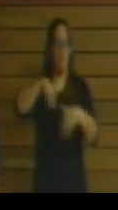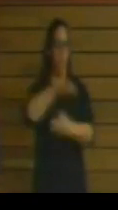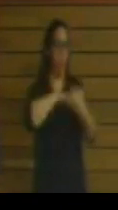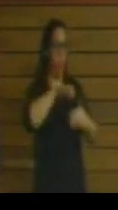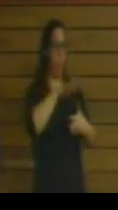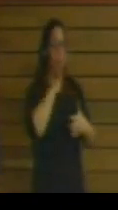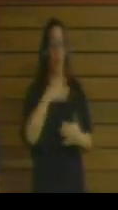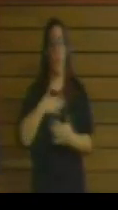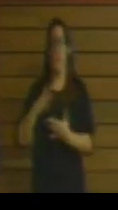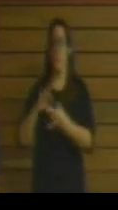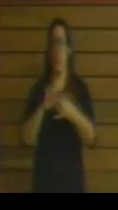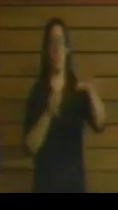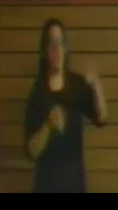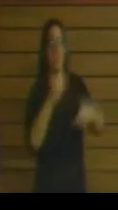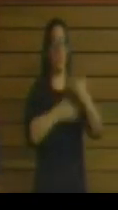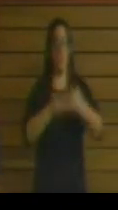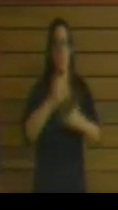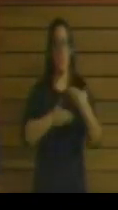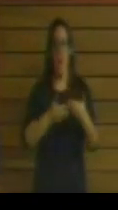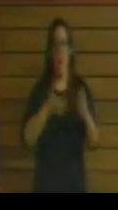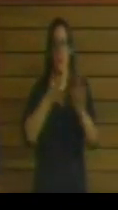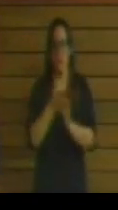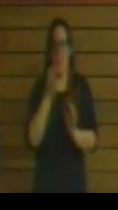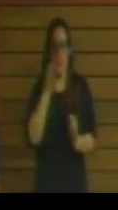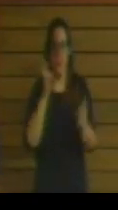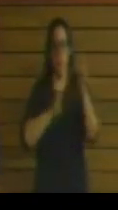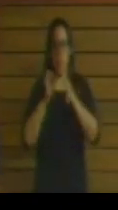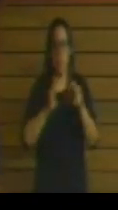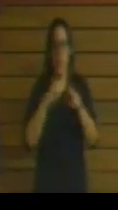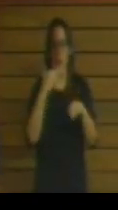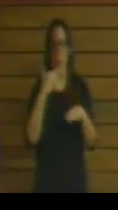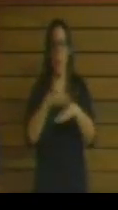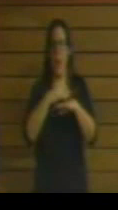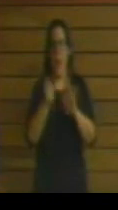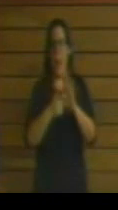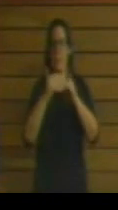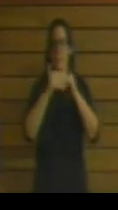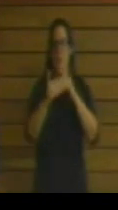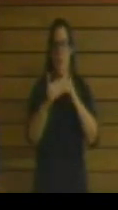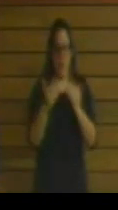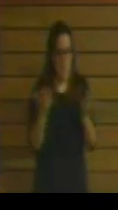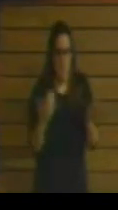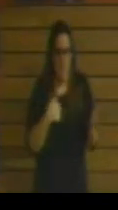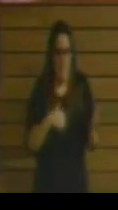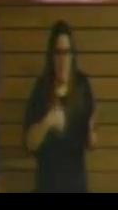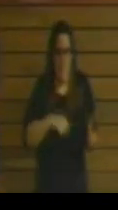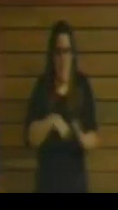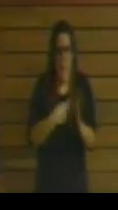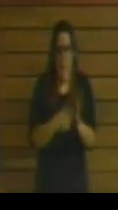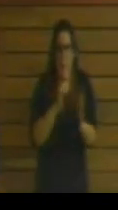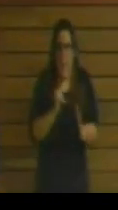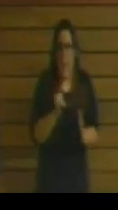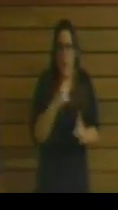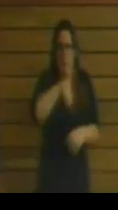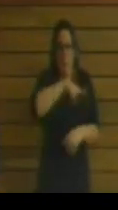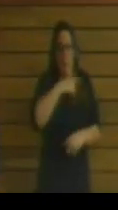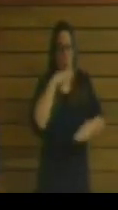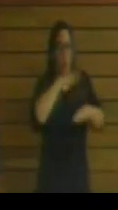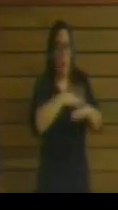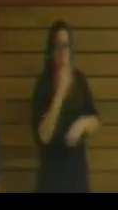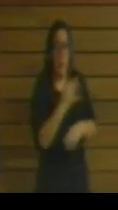vals, y se dice que hay que buscar un marco estable. Si ya tenemos el marco, si lo que hay que hacer es cumplirlo. Cumplirlo lo que ustedes exigían en el año